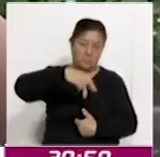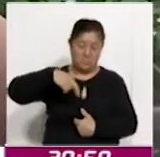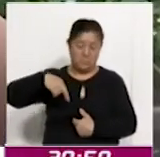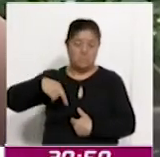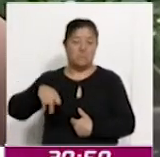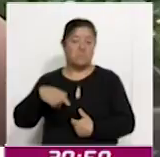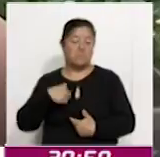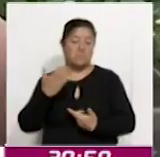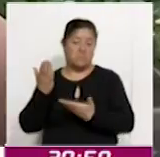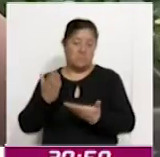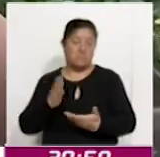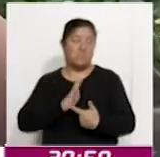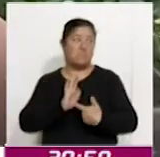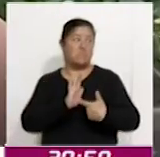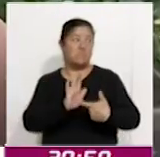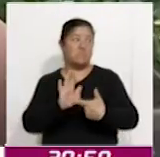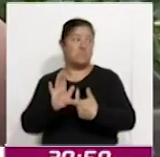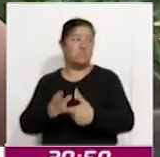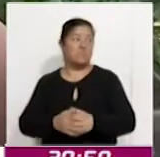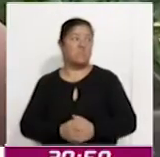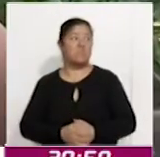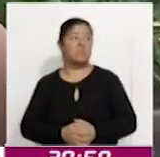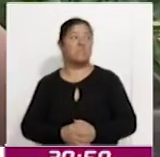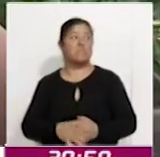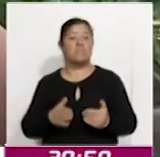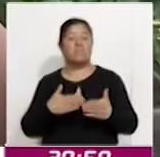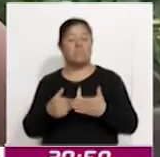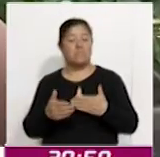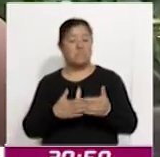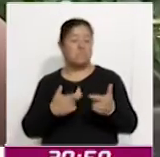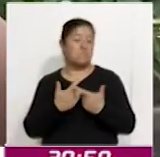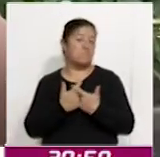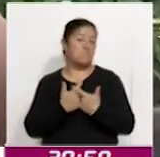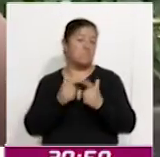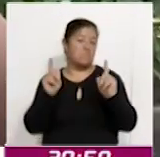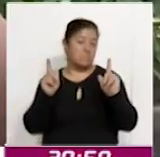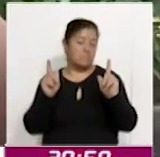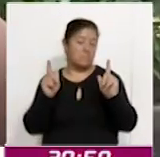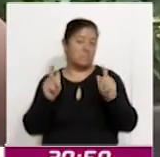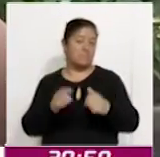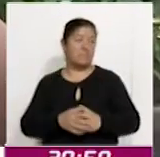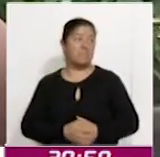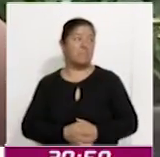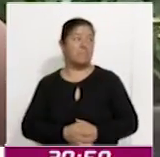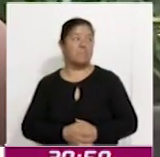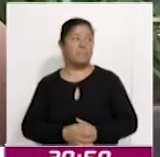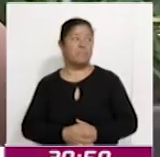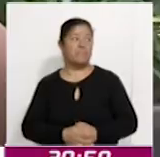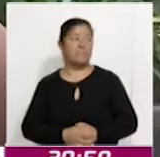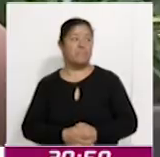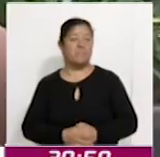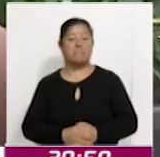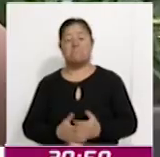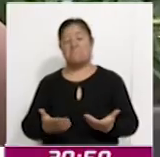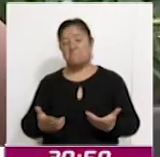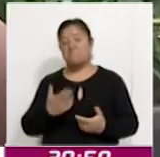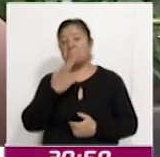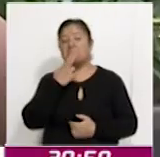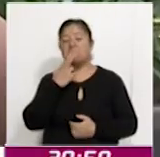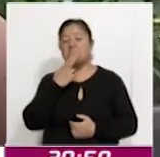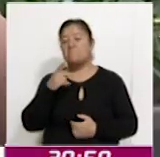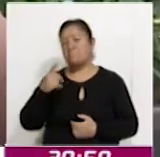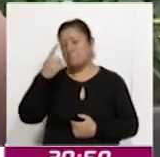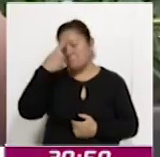presentarles modelos de estilo libre, modelos que se utilizan para